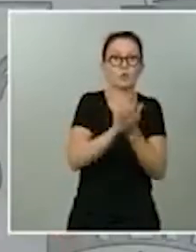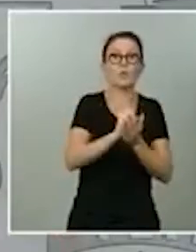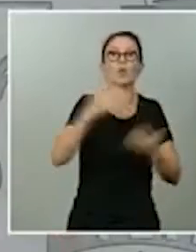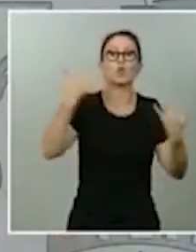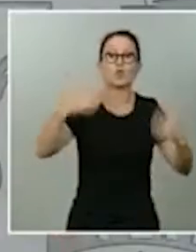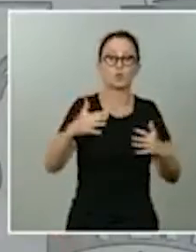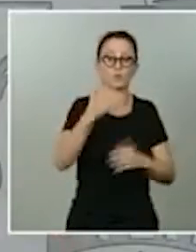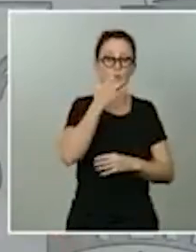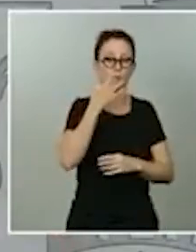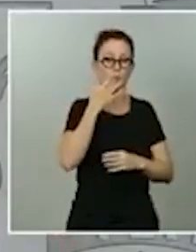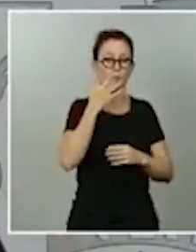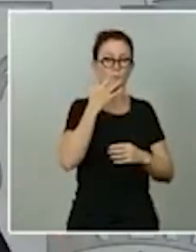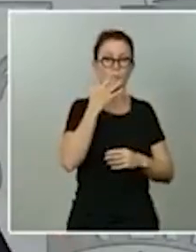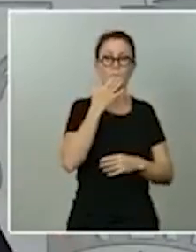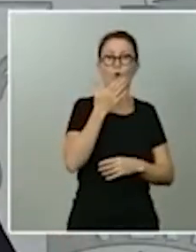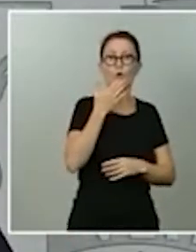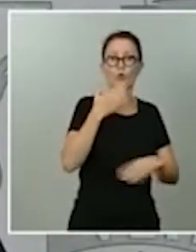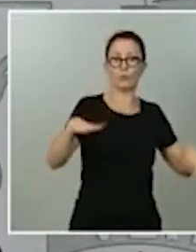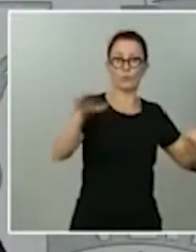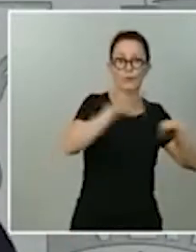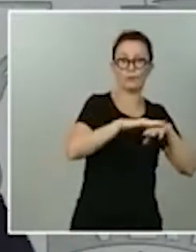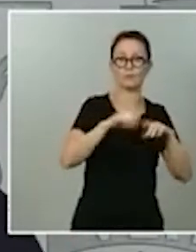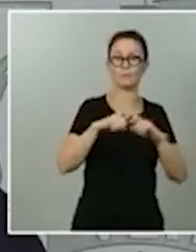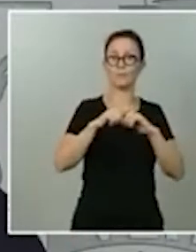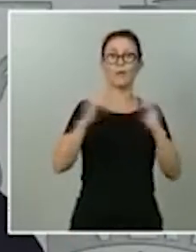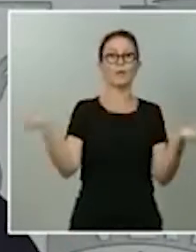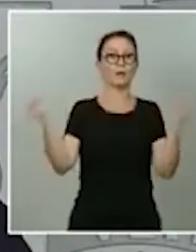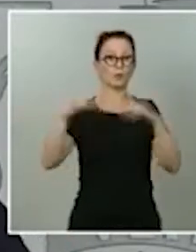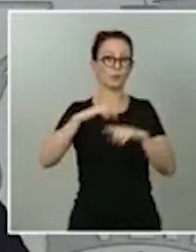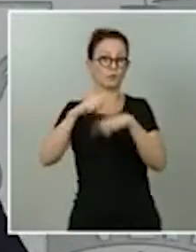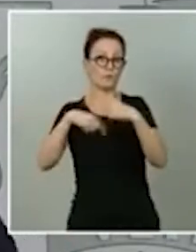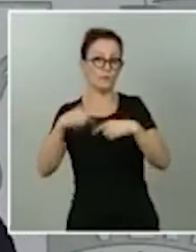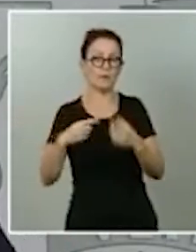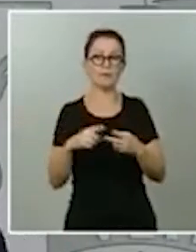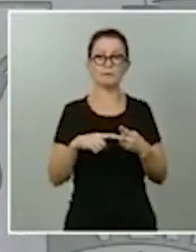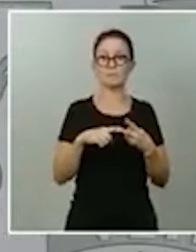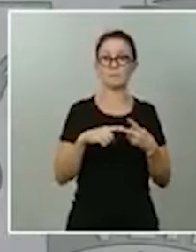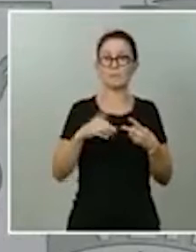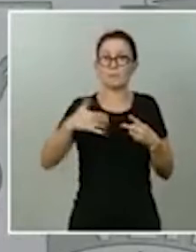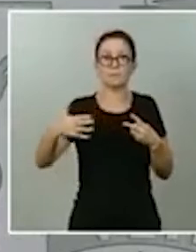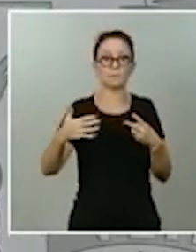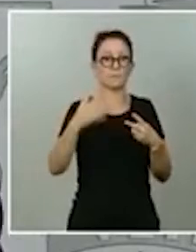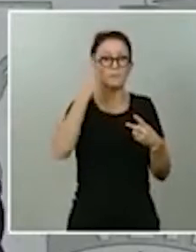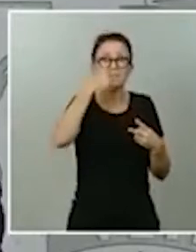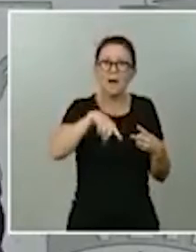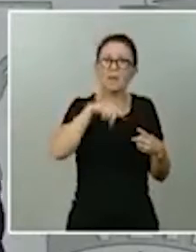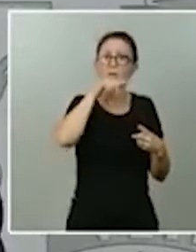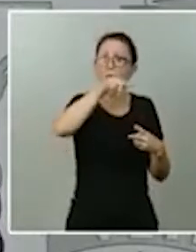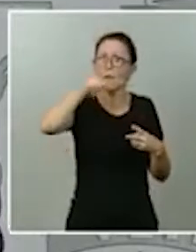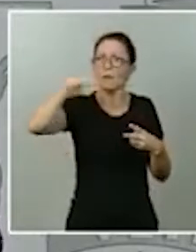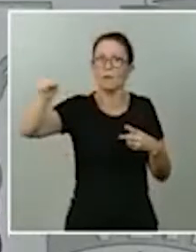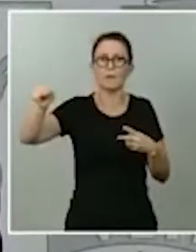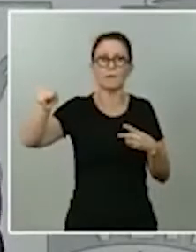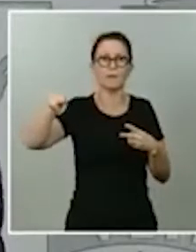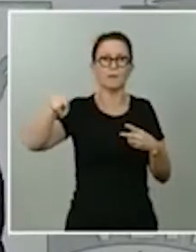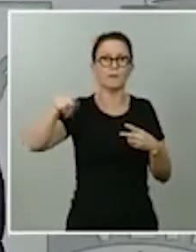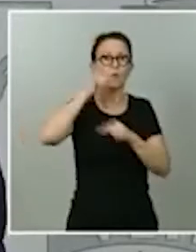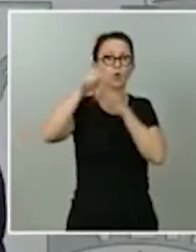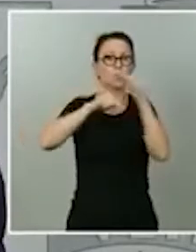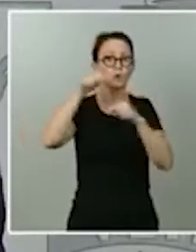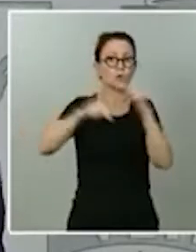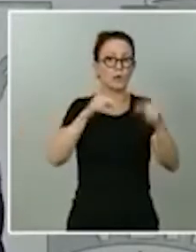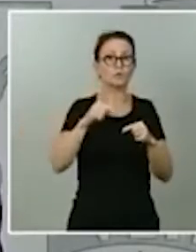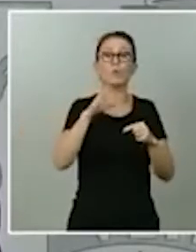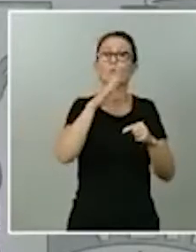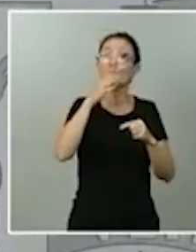por eso por ejemplo pues la restricción en cuanto al número de personas que se tienen que reunir en reuniones familiares o por